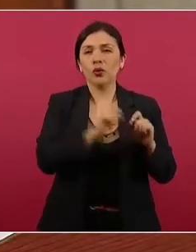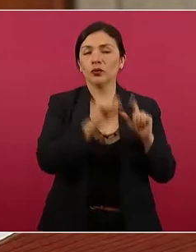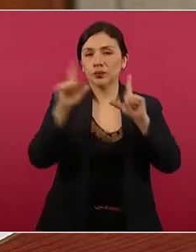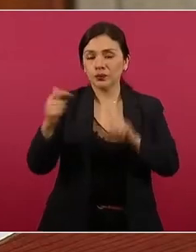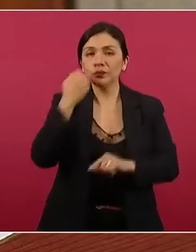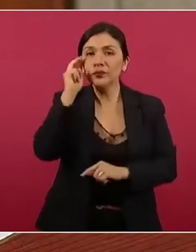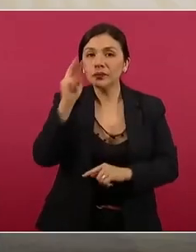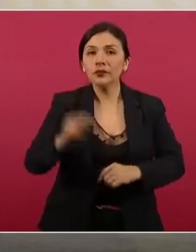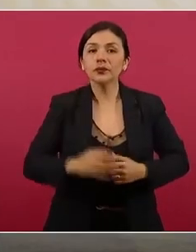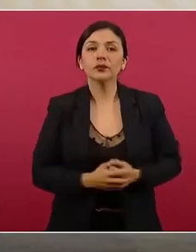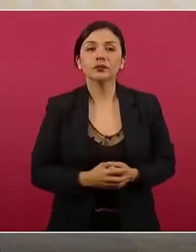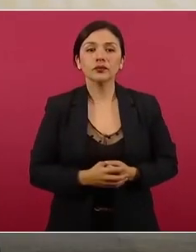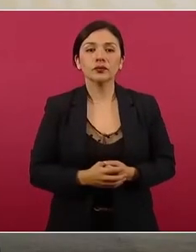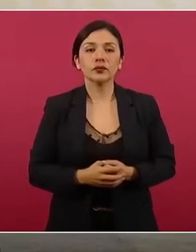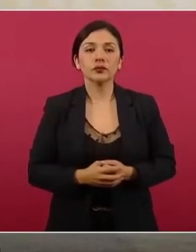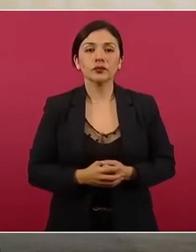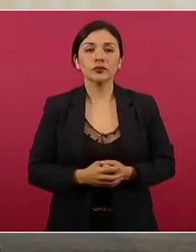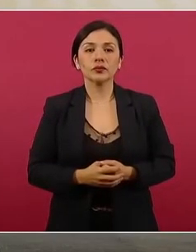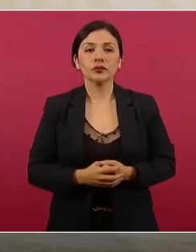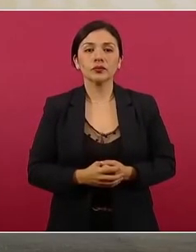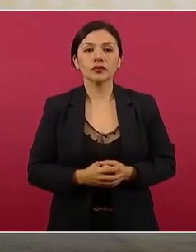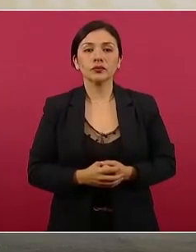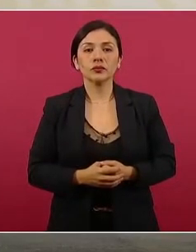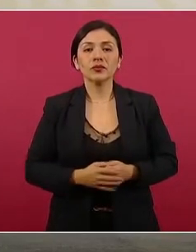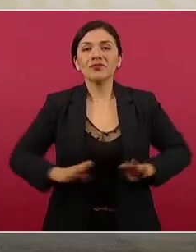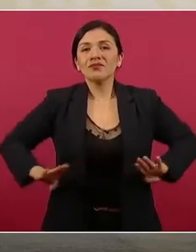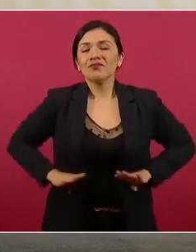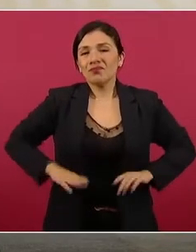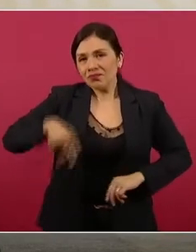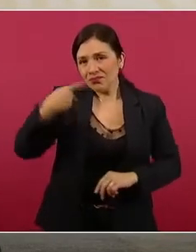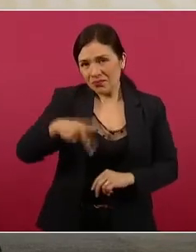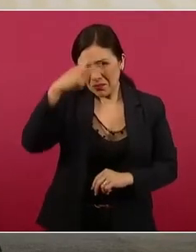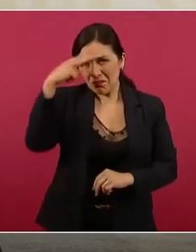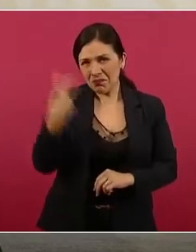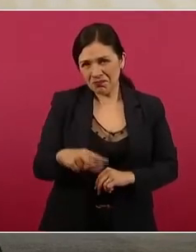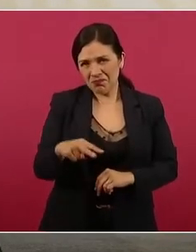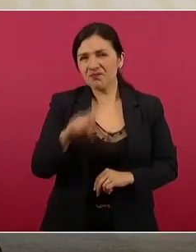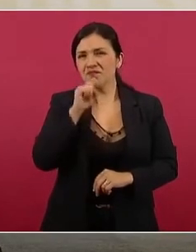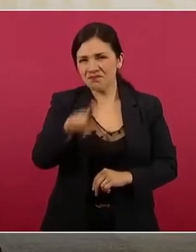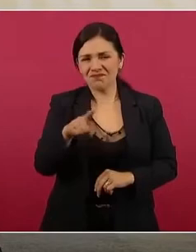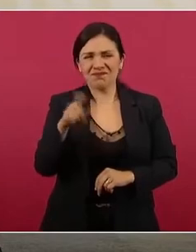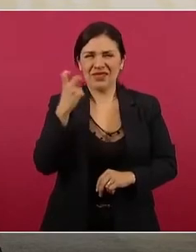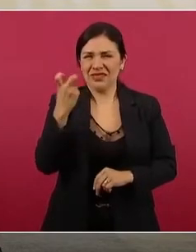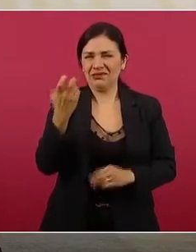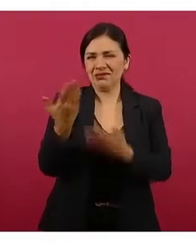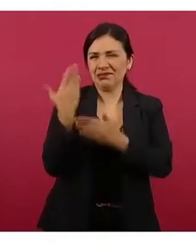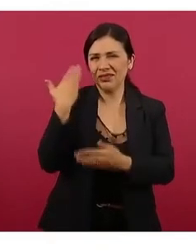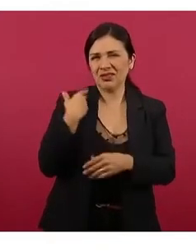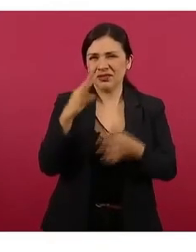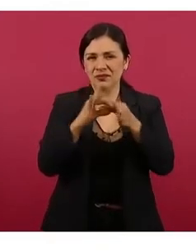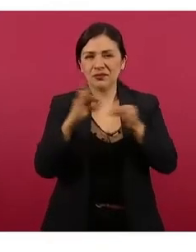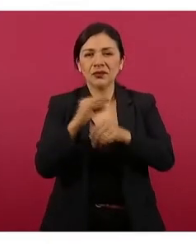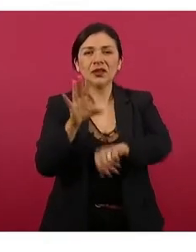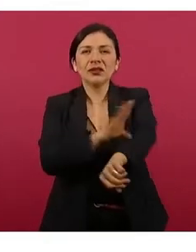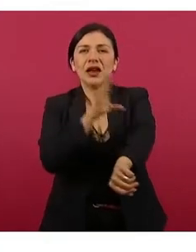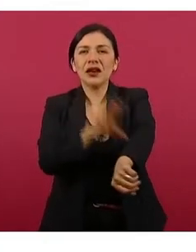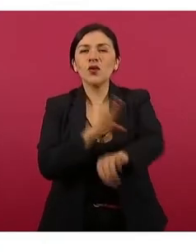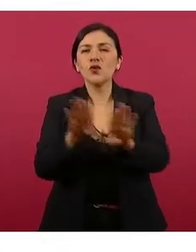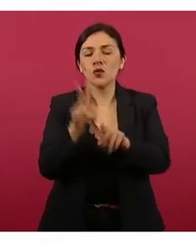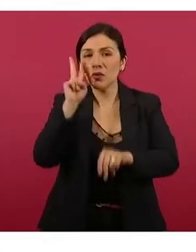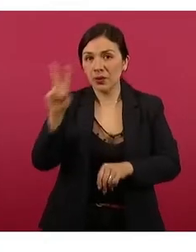Este es el componente de inflación de México, de lo que hablábamos. Miren, energético, 0.6,